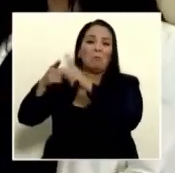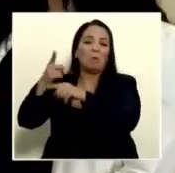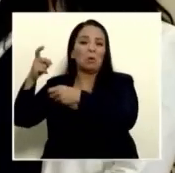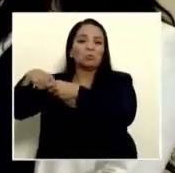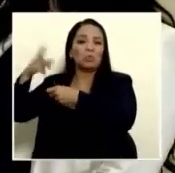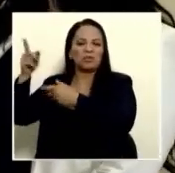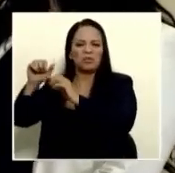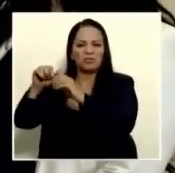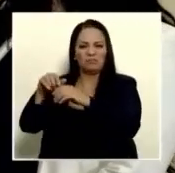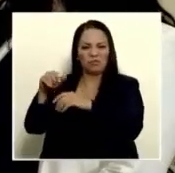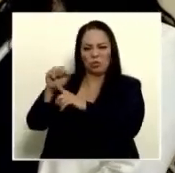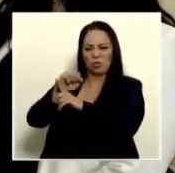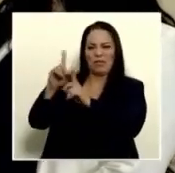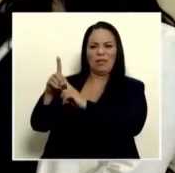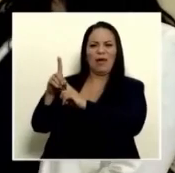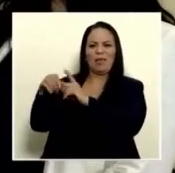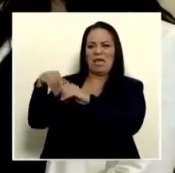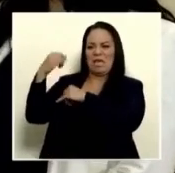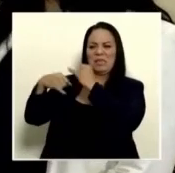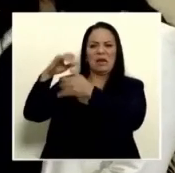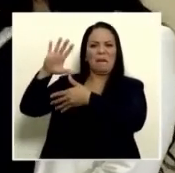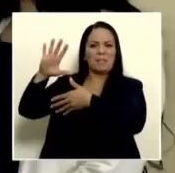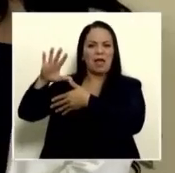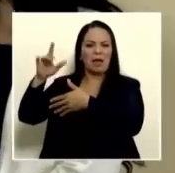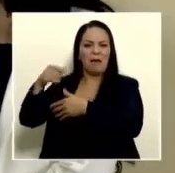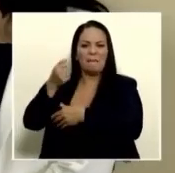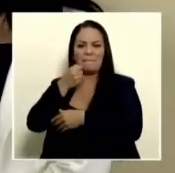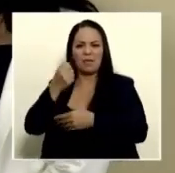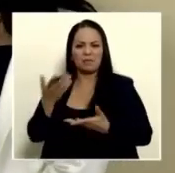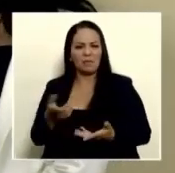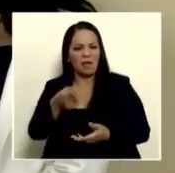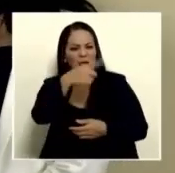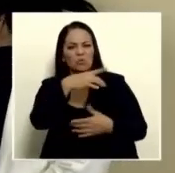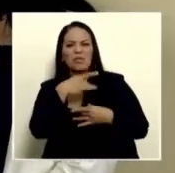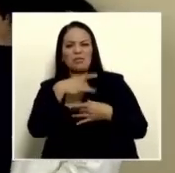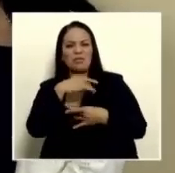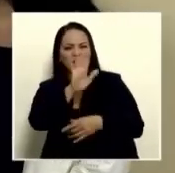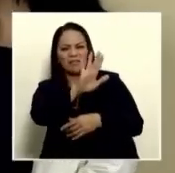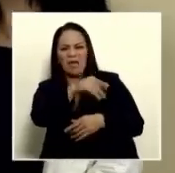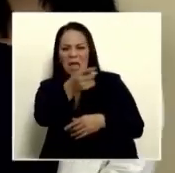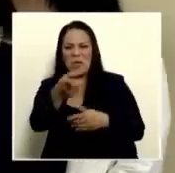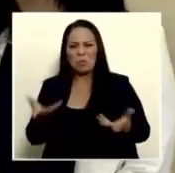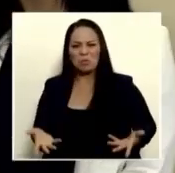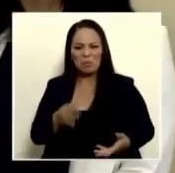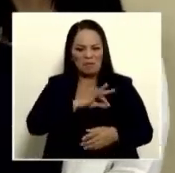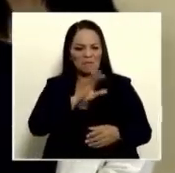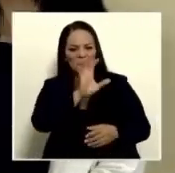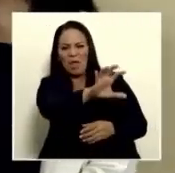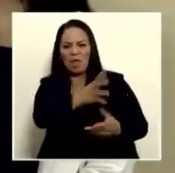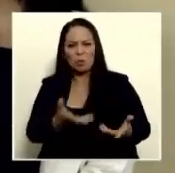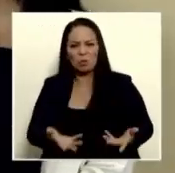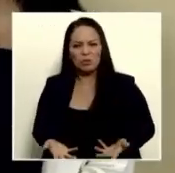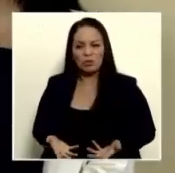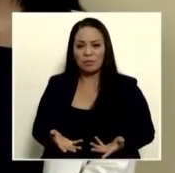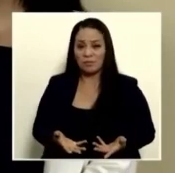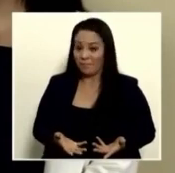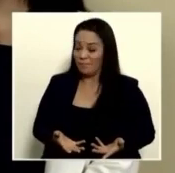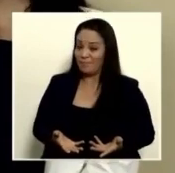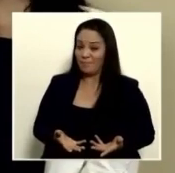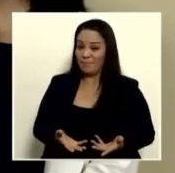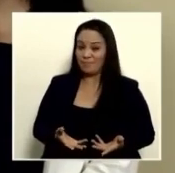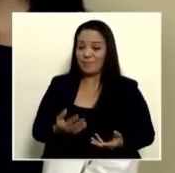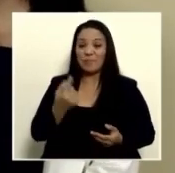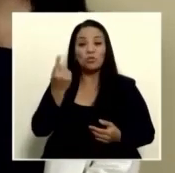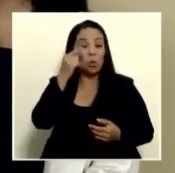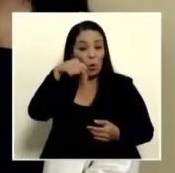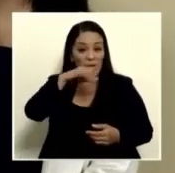la sociedad interamericana de prensa para defender intereses mezquinos aquí sólo en Costa Rica existe un grupo